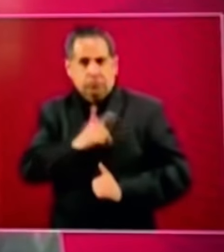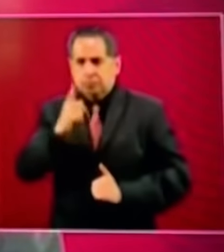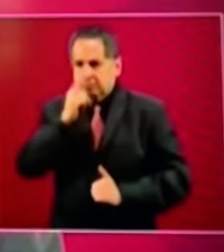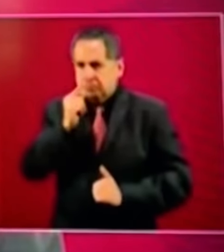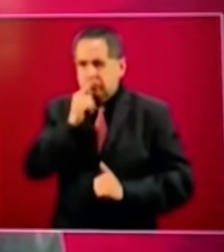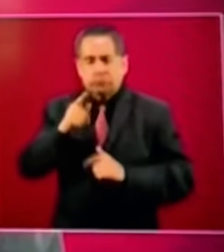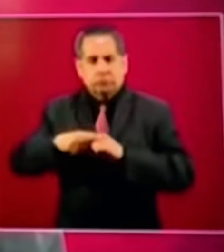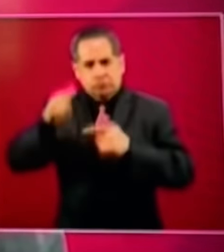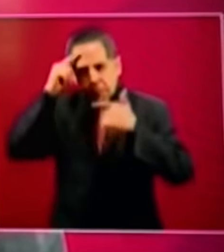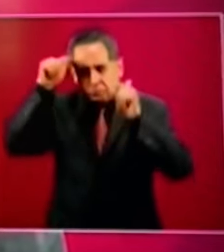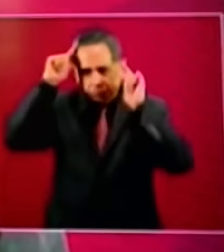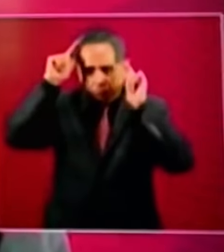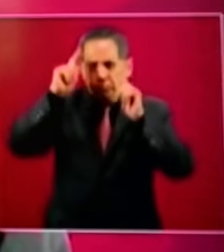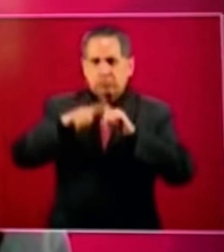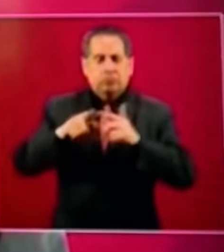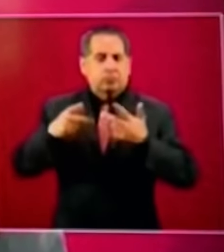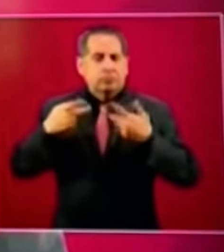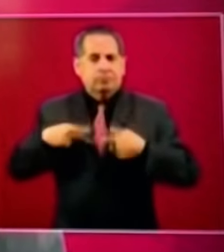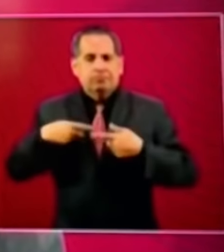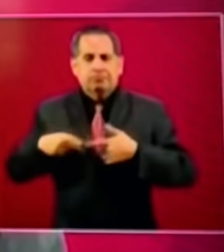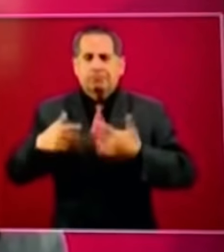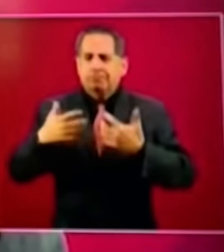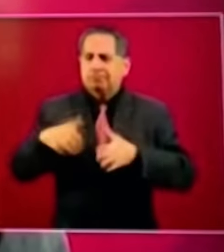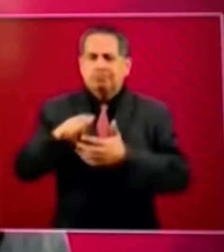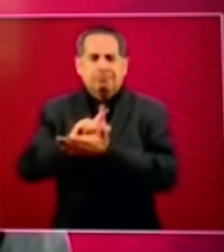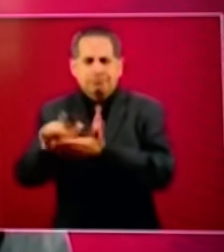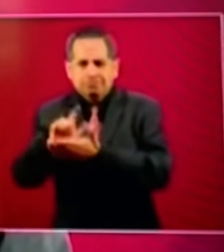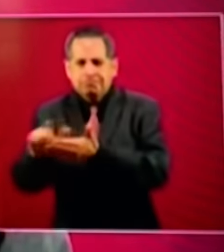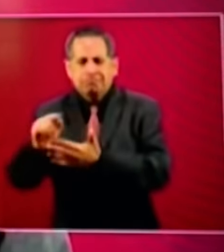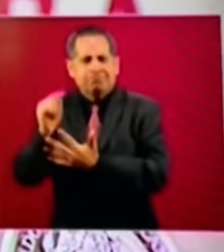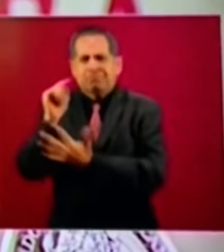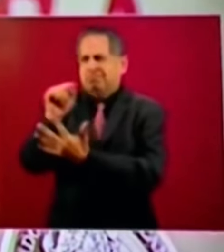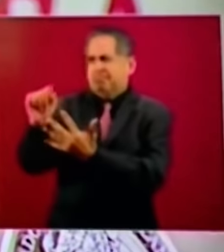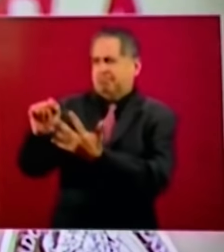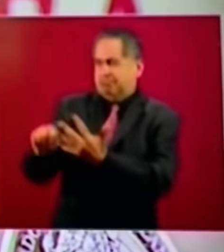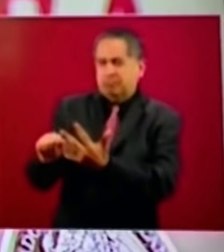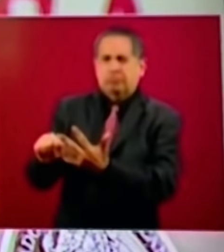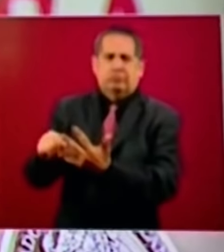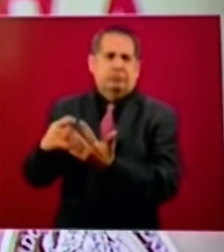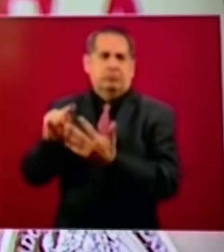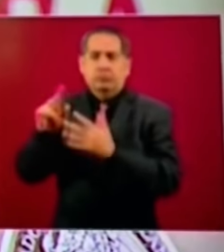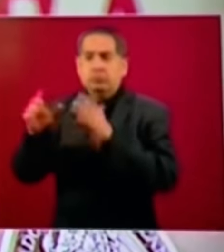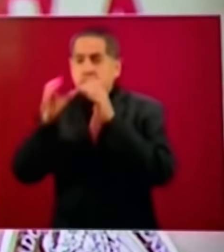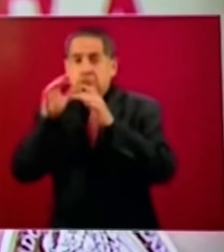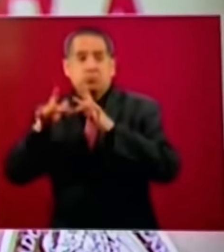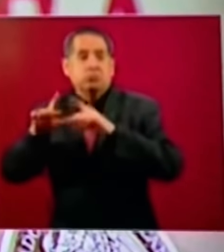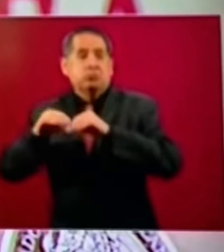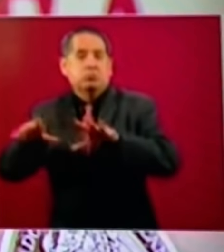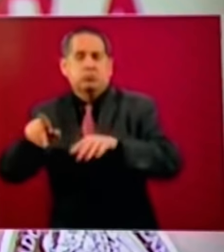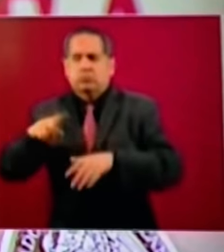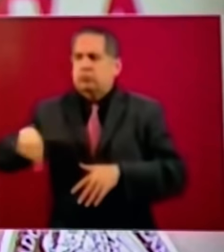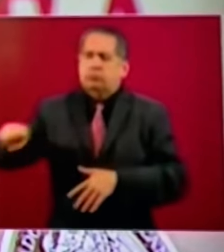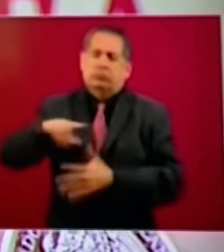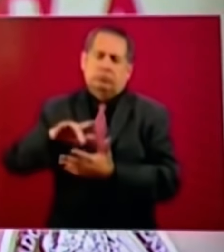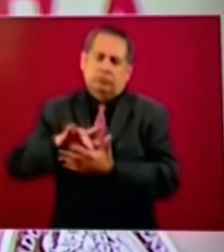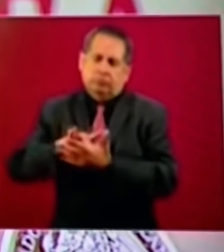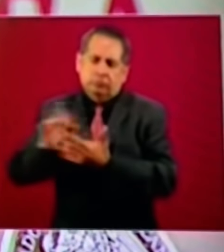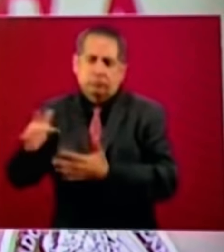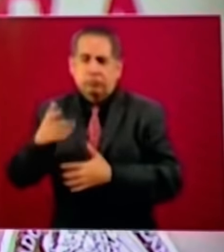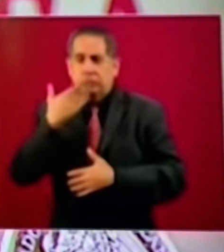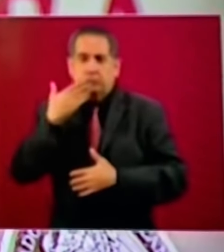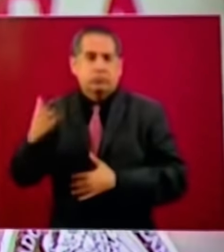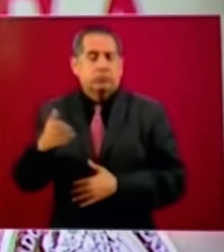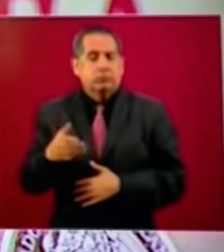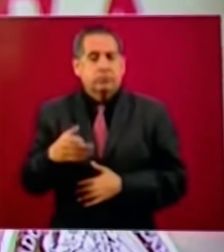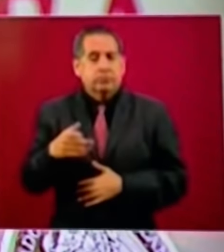marinos servicios de limpieza y técnicos de telecomunicaciones entre otros cuando